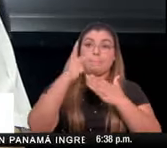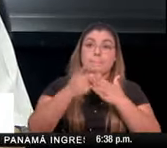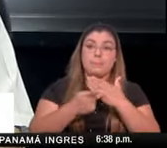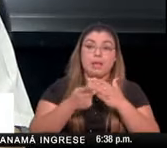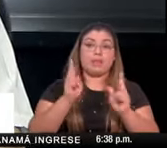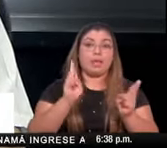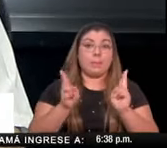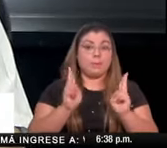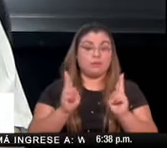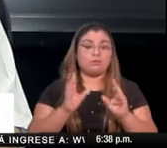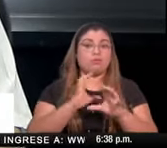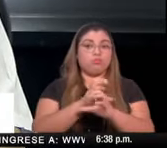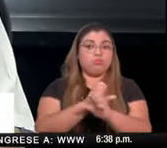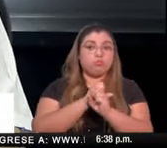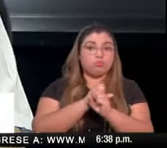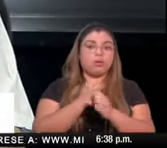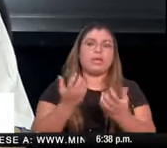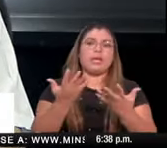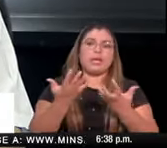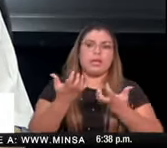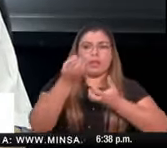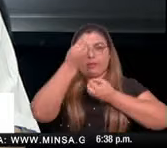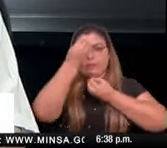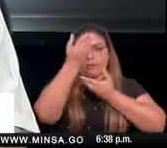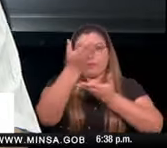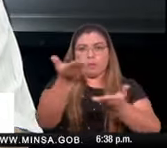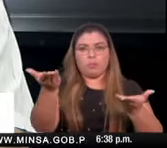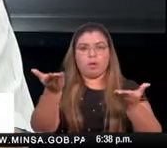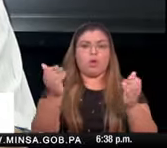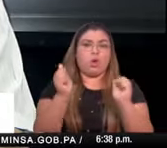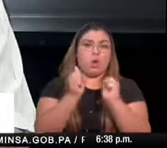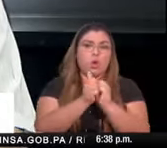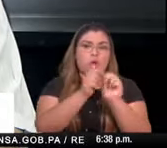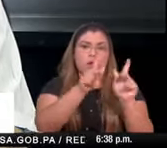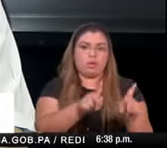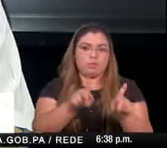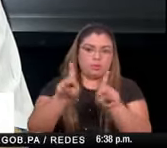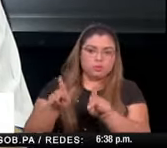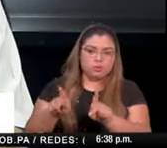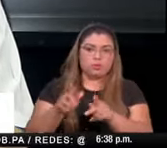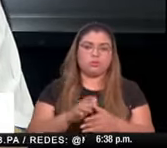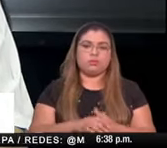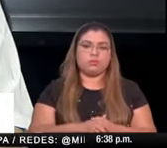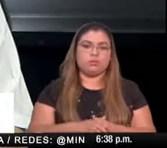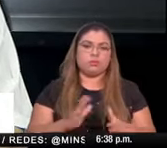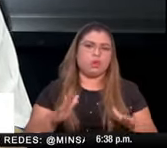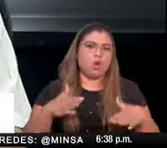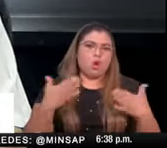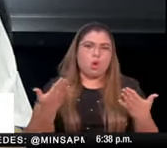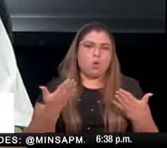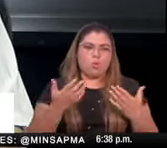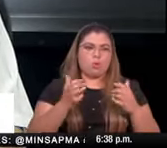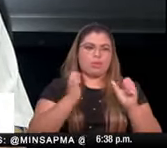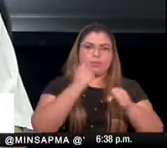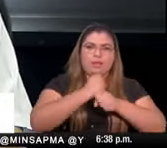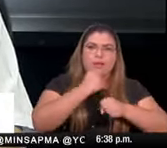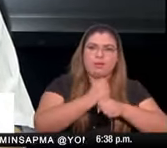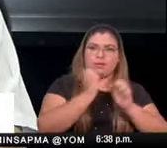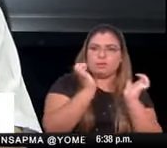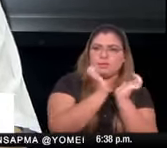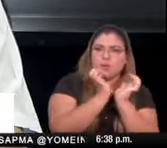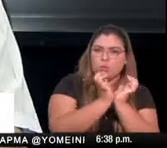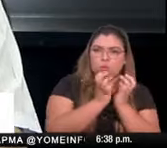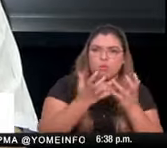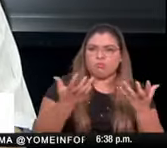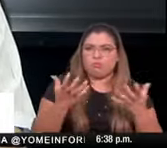labores que se han venido desarrollando quiere compartir con la ciudadanía cuál es la situación en este momento de nosotros en cuanto a nuestra